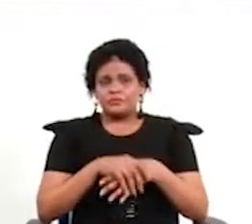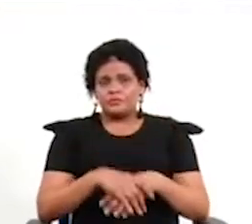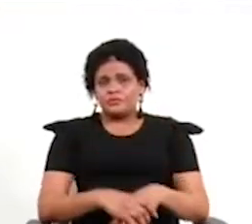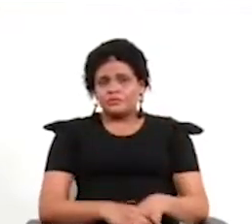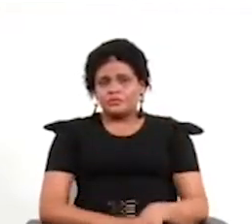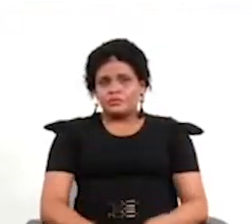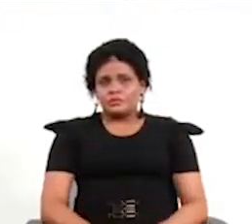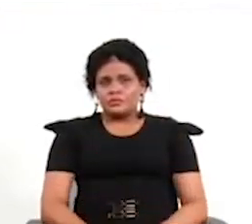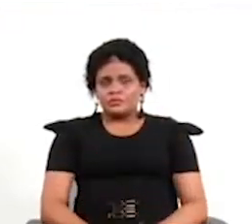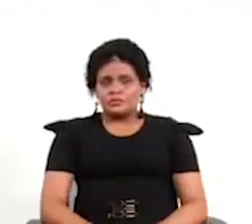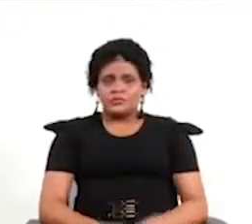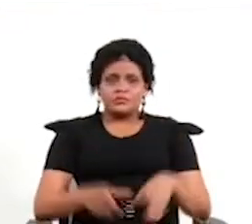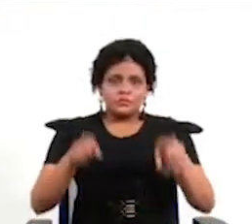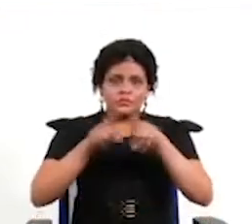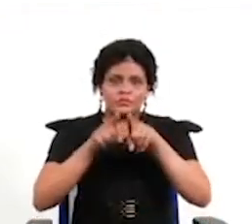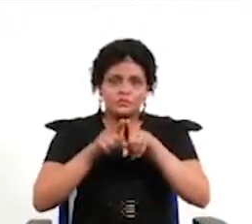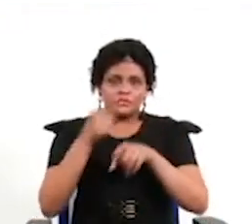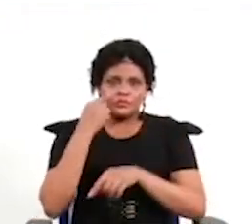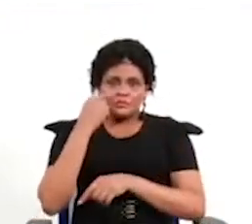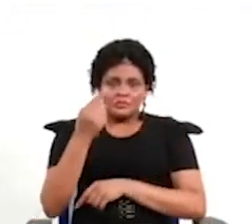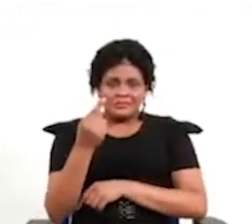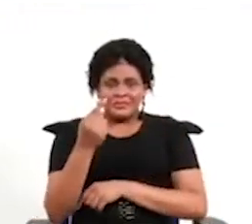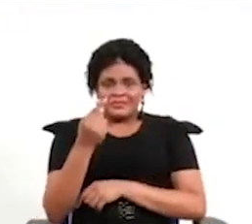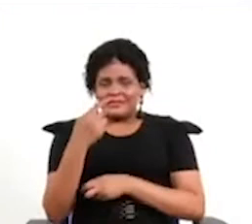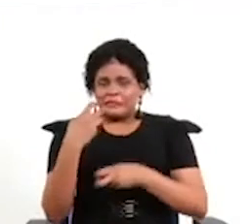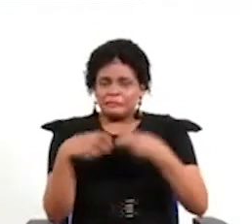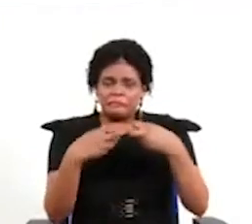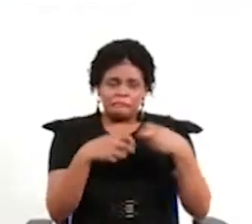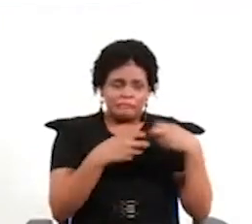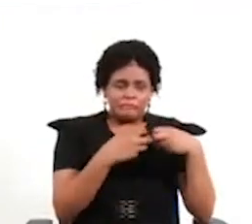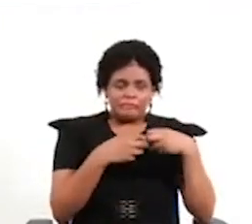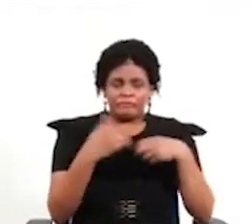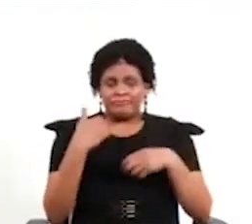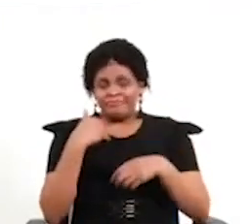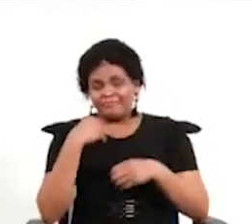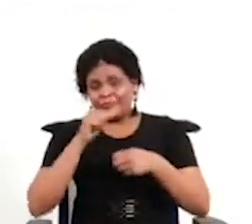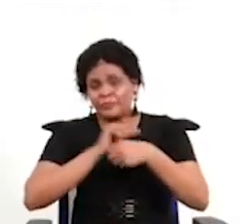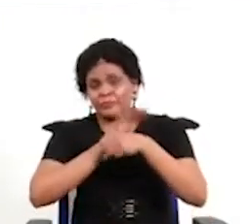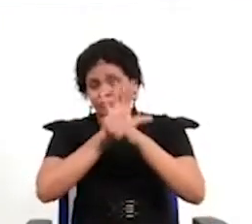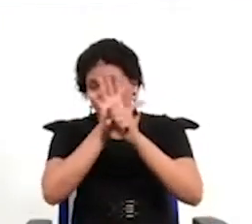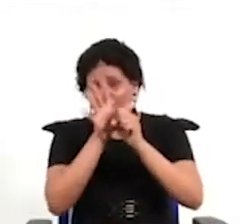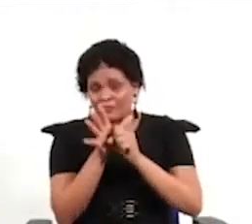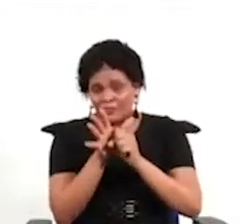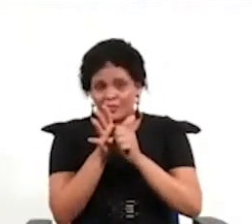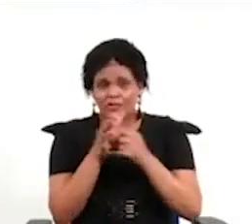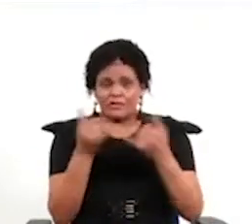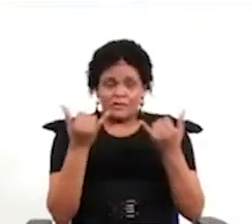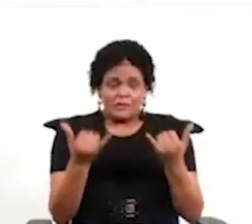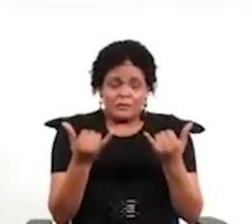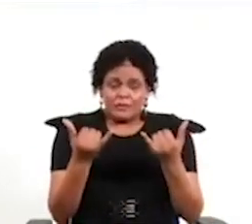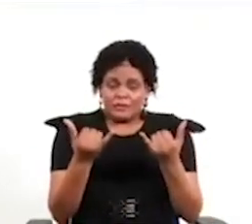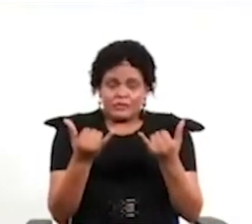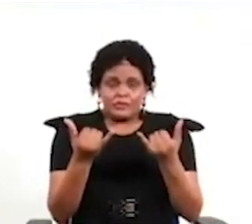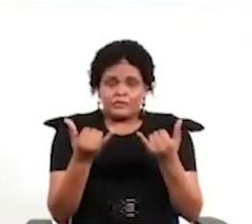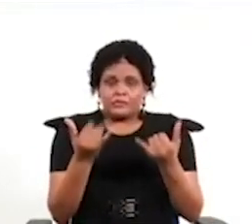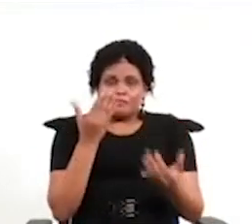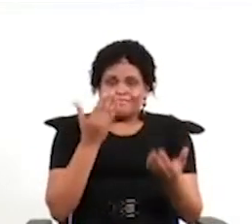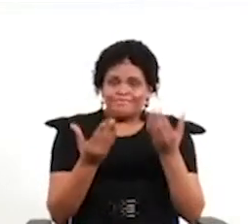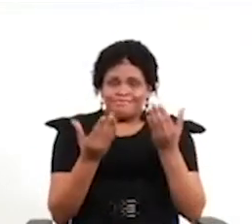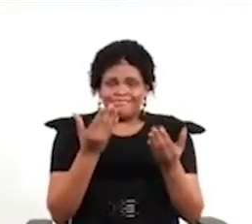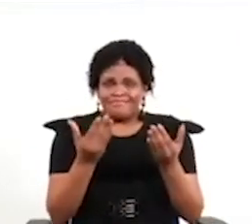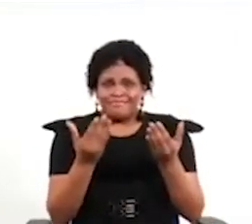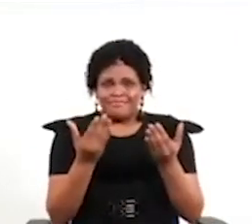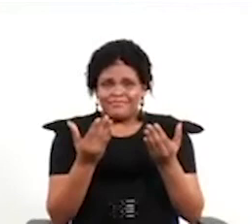ve también pues afectado por la pandemia los tiempos sin embargo se deben cumplir